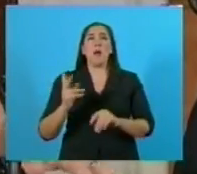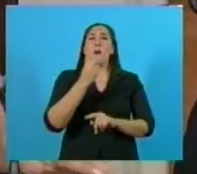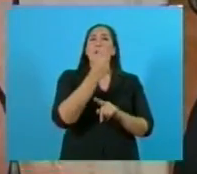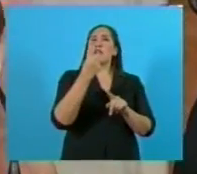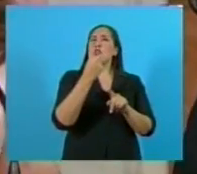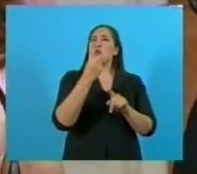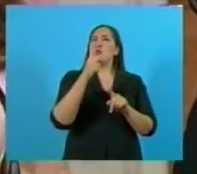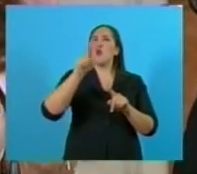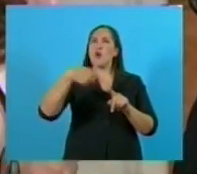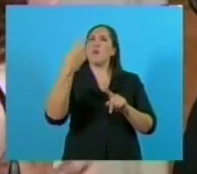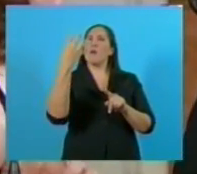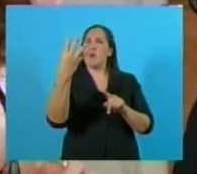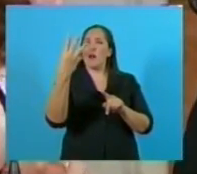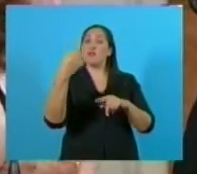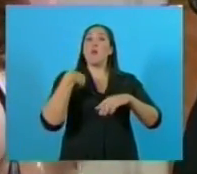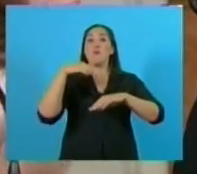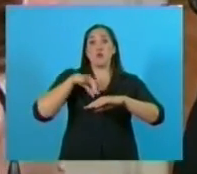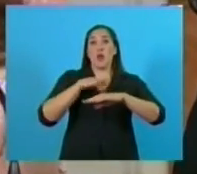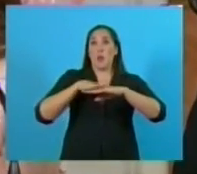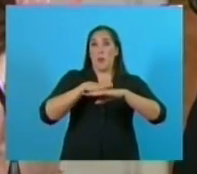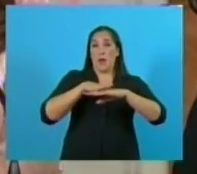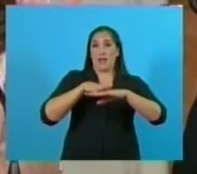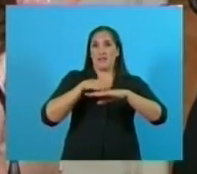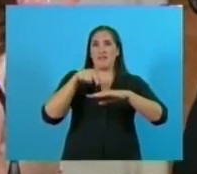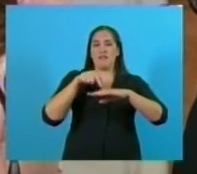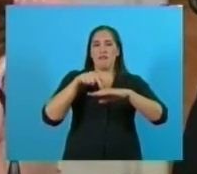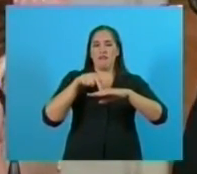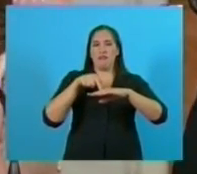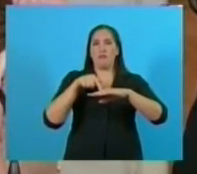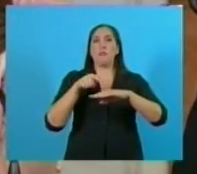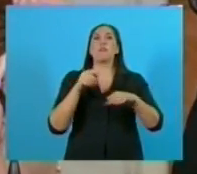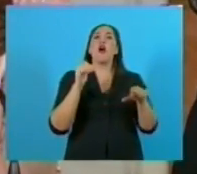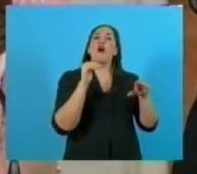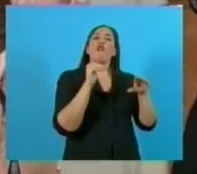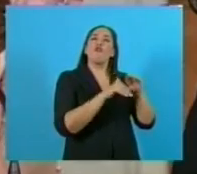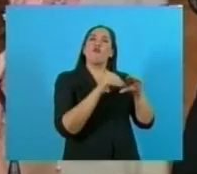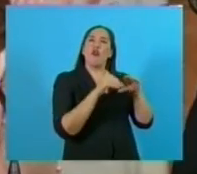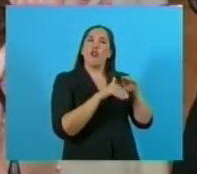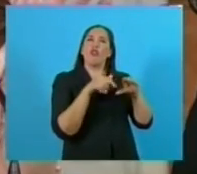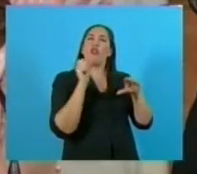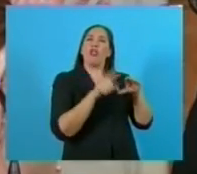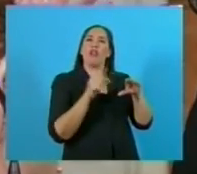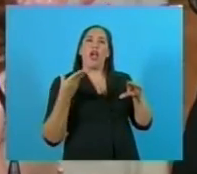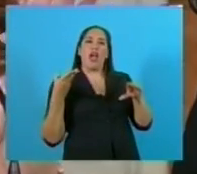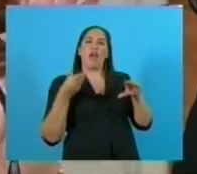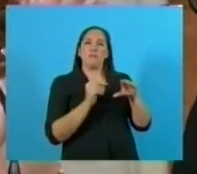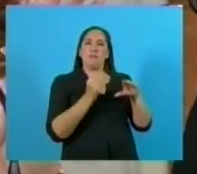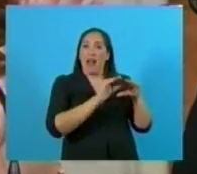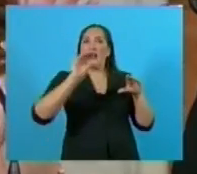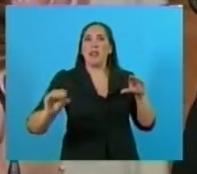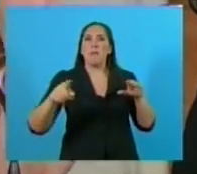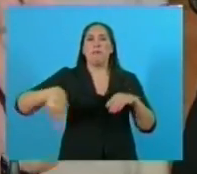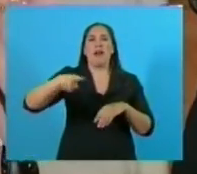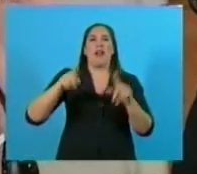21.4 sobre el básico, pero el FONID, que es el Fondo de Incentivo Docente y que